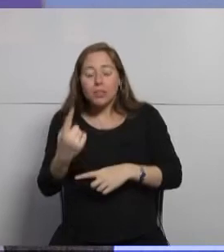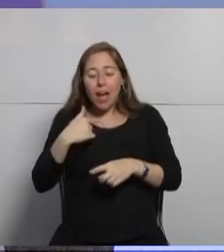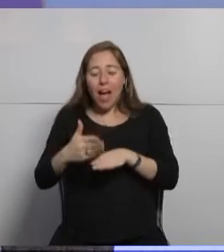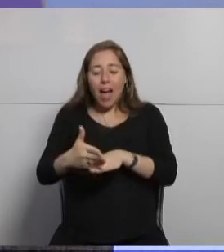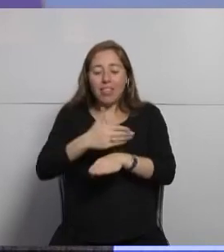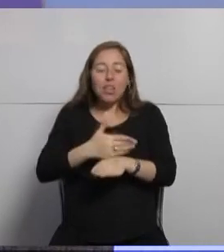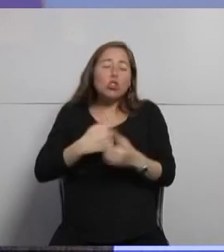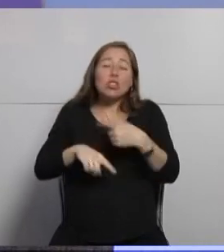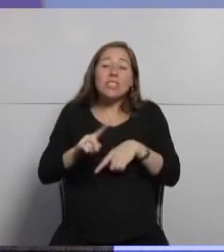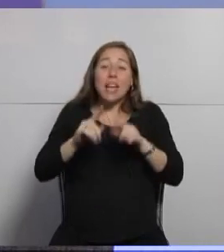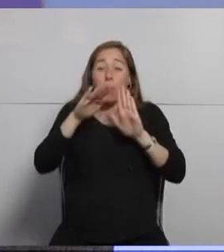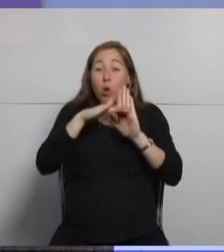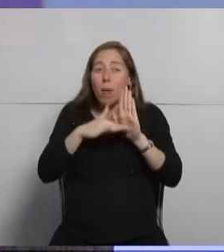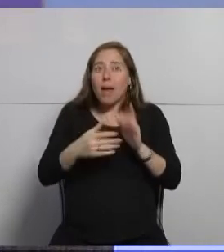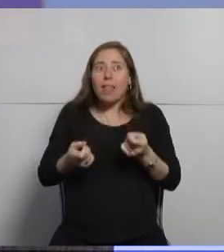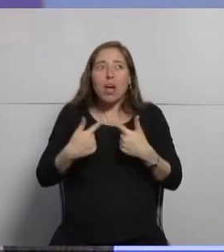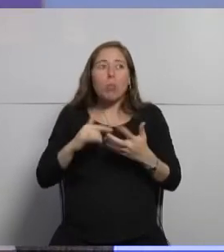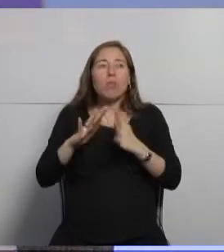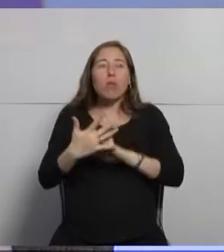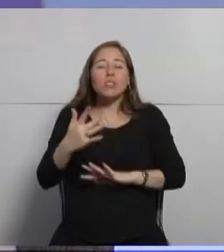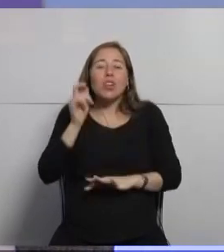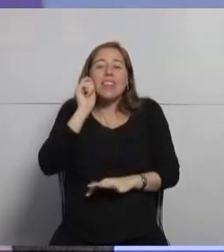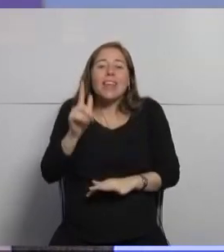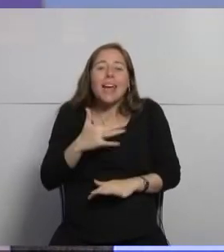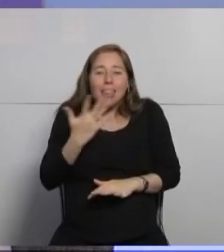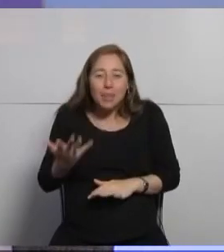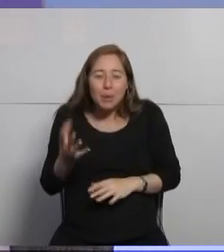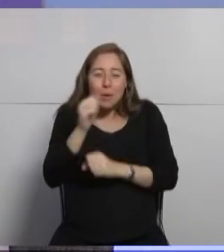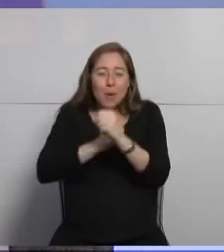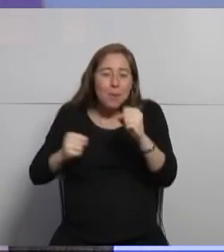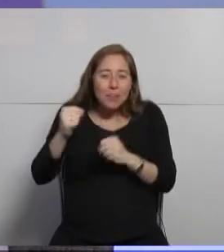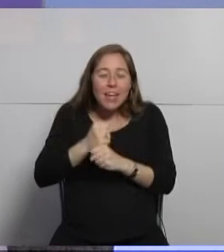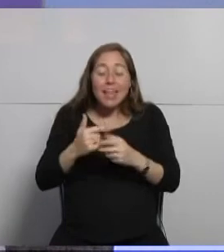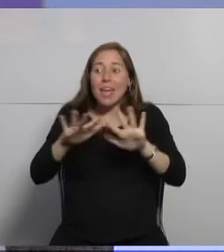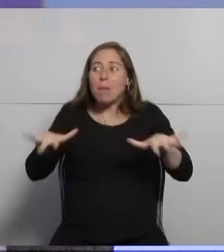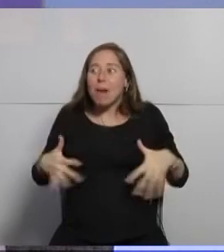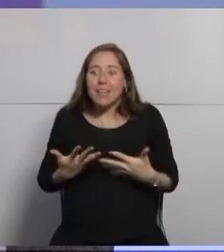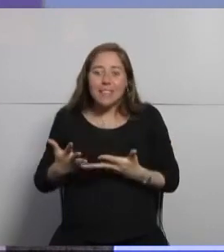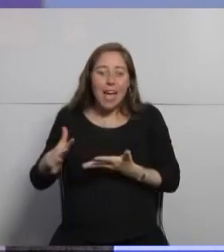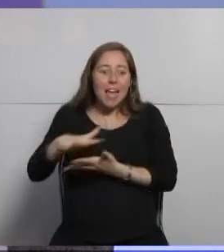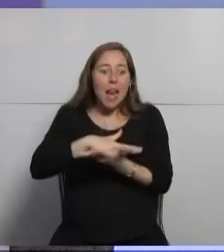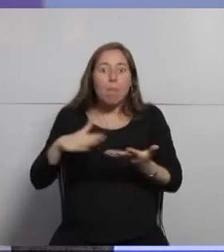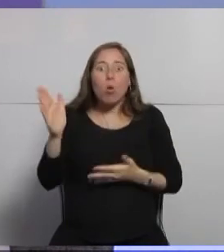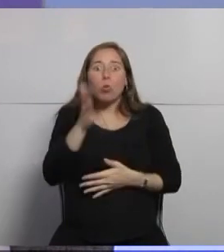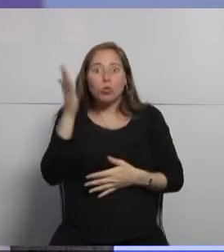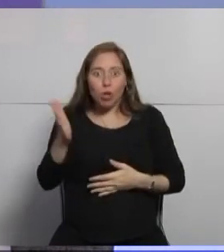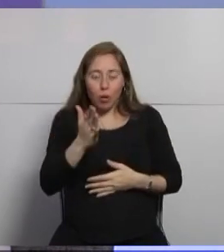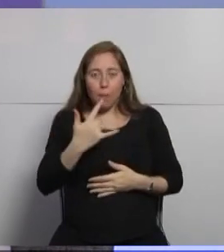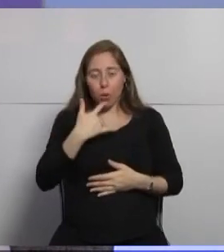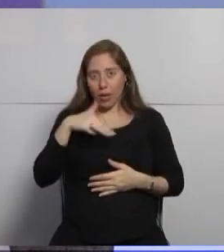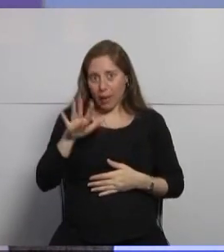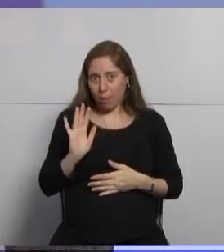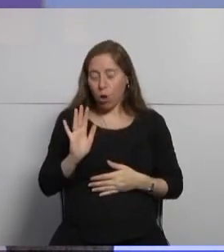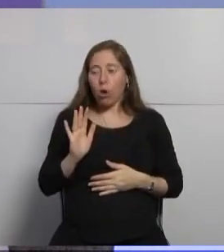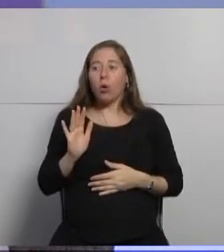inteligentes y saber exactamente qué es que está pasando en nuestro ambiente productivo también por ejemplo para